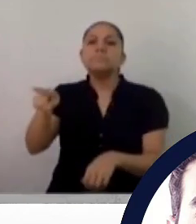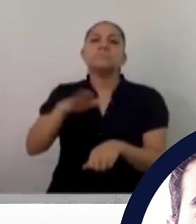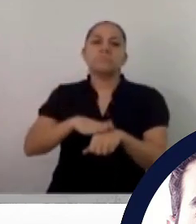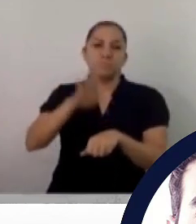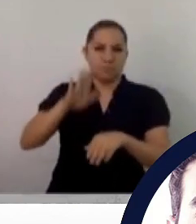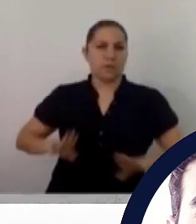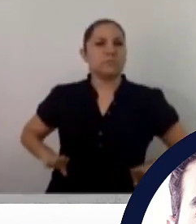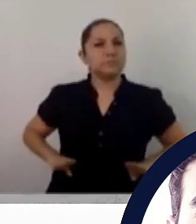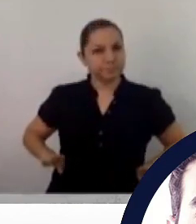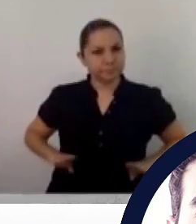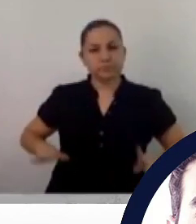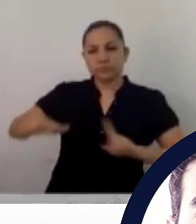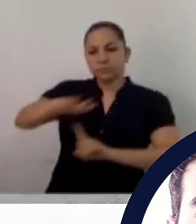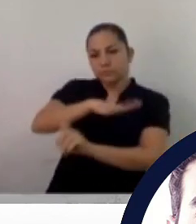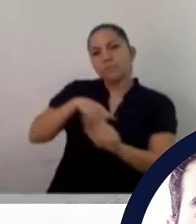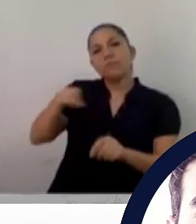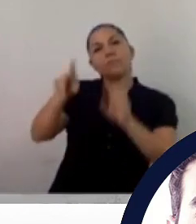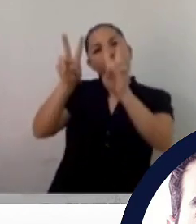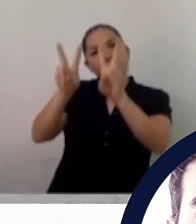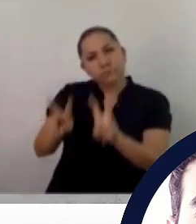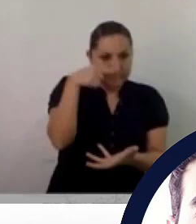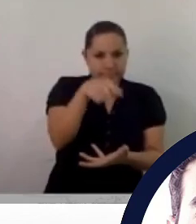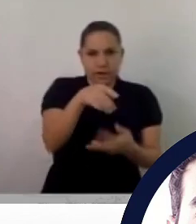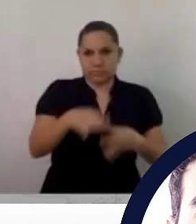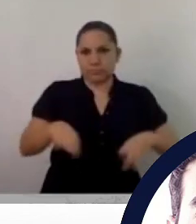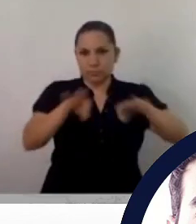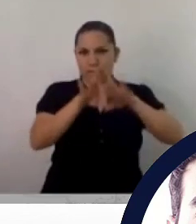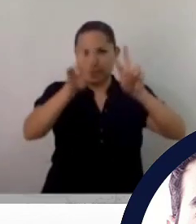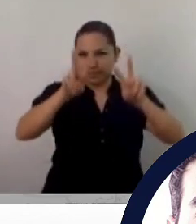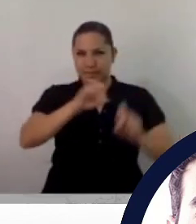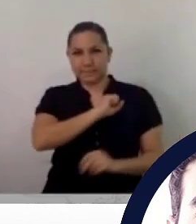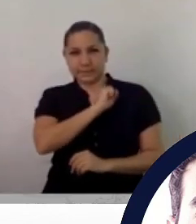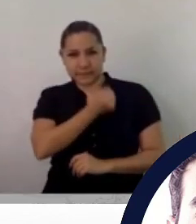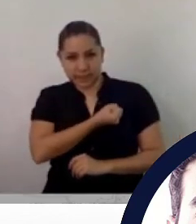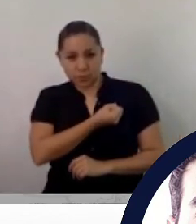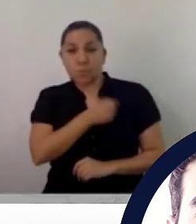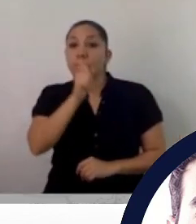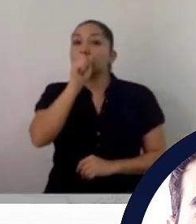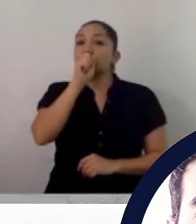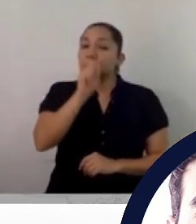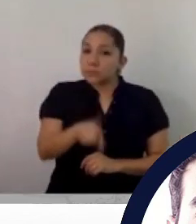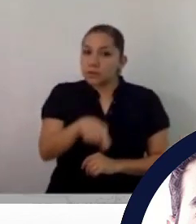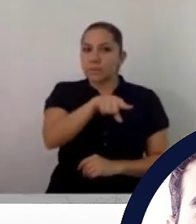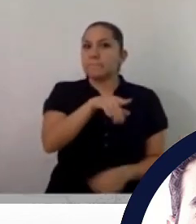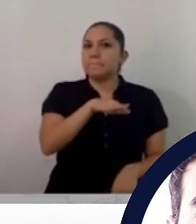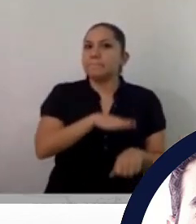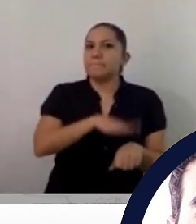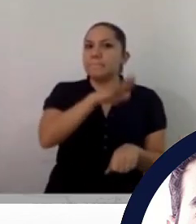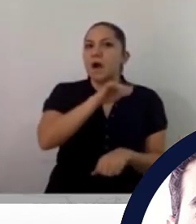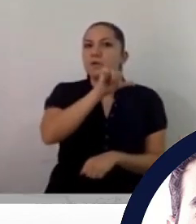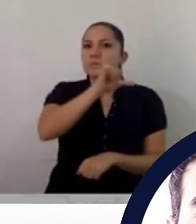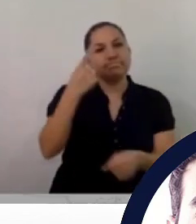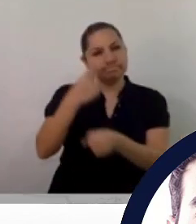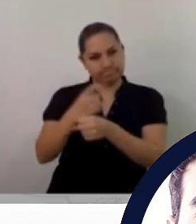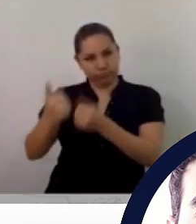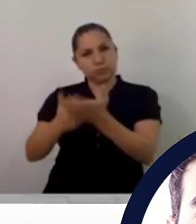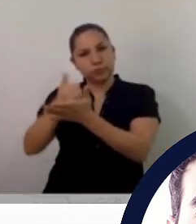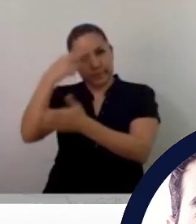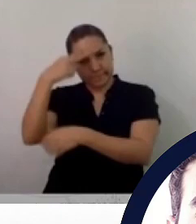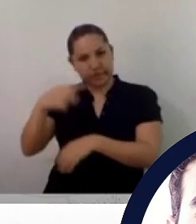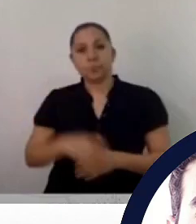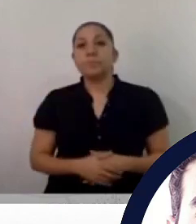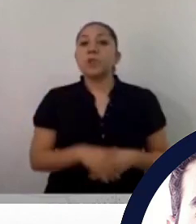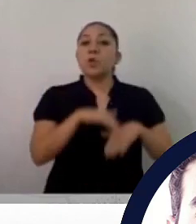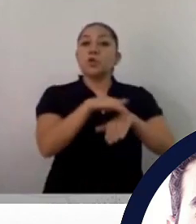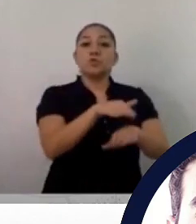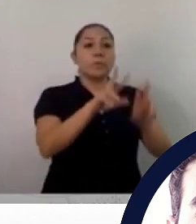escolaridad y el analfabetismo también un poco le va bien en el tema de capacidad hospitalaria. Sin